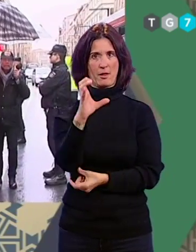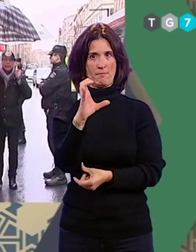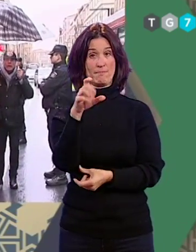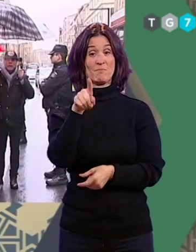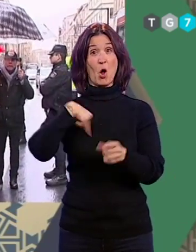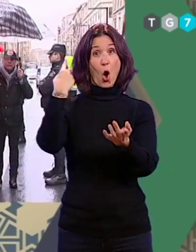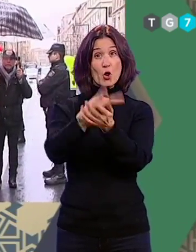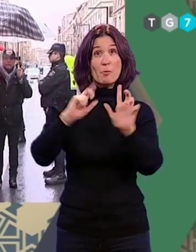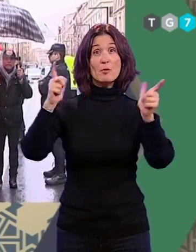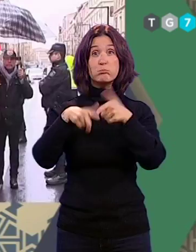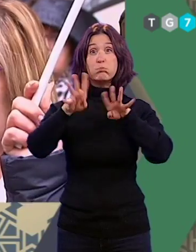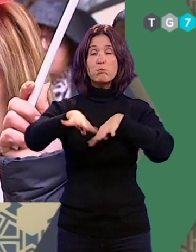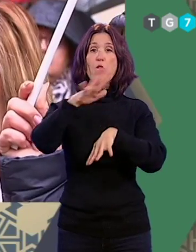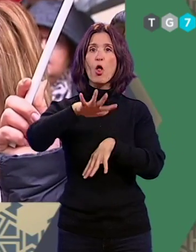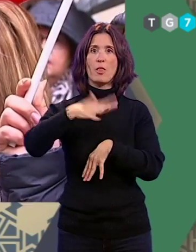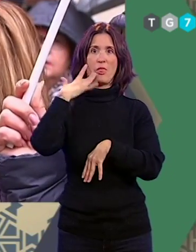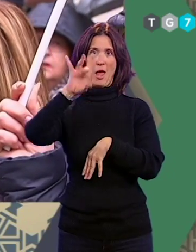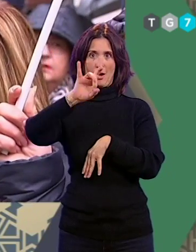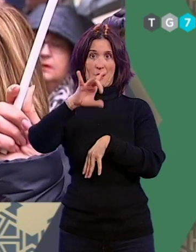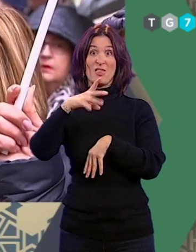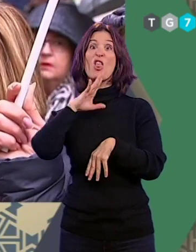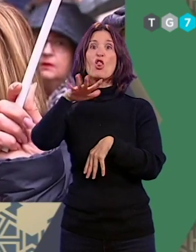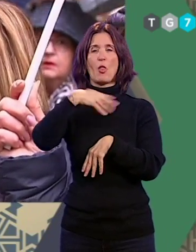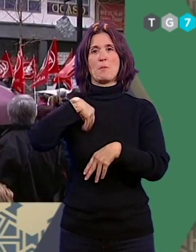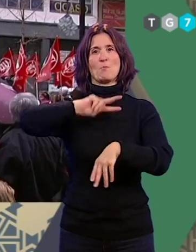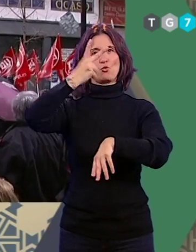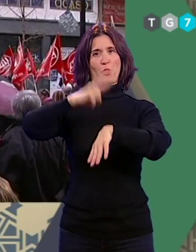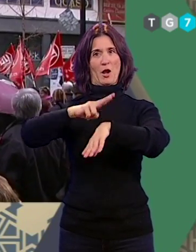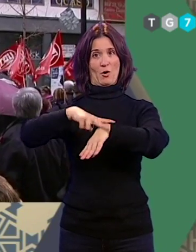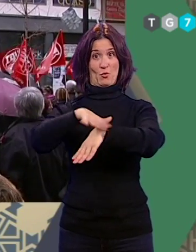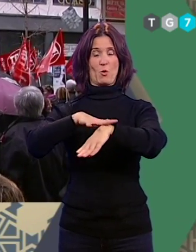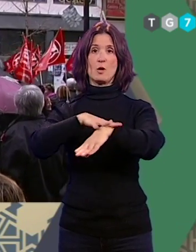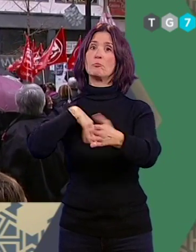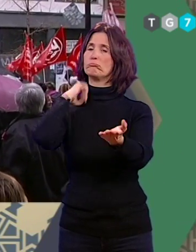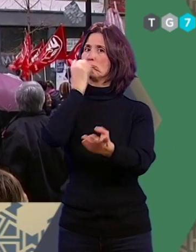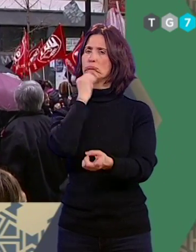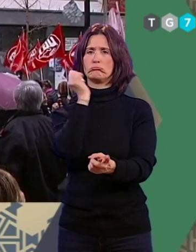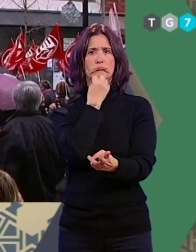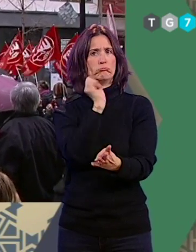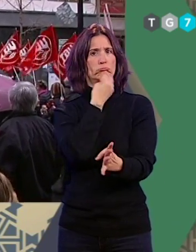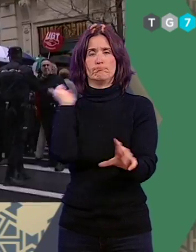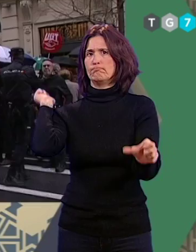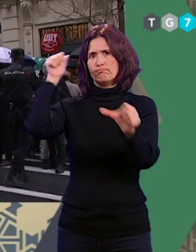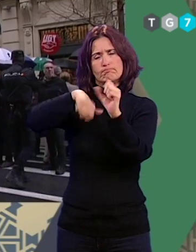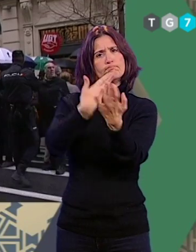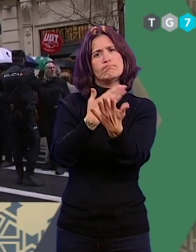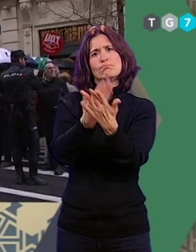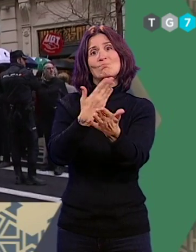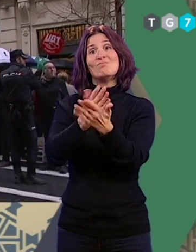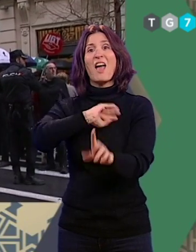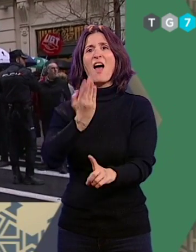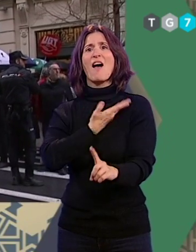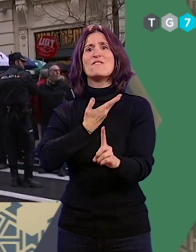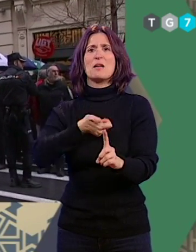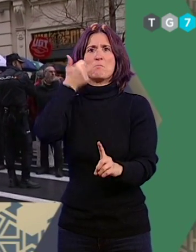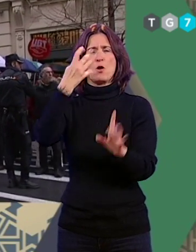convocatoria será el día 15 frente a la subdelegación del gobierno y seguirán reclamando que se atiendan las propuestas formuladas que afectan a más de 9 millones